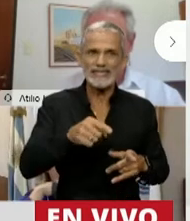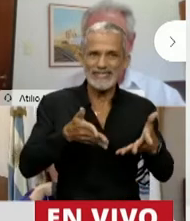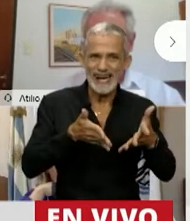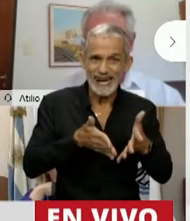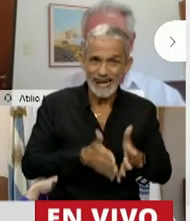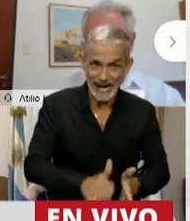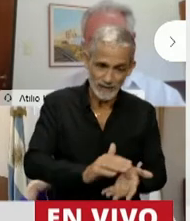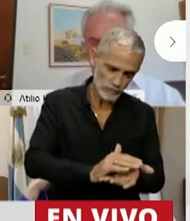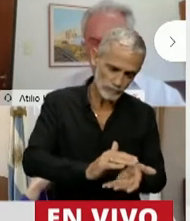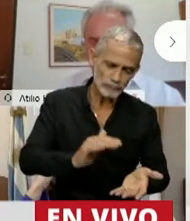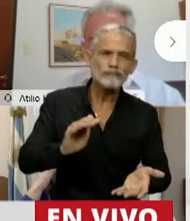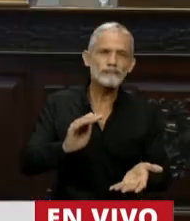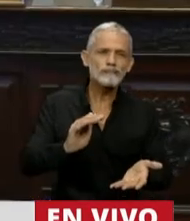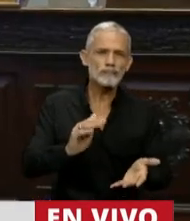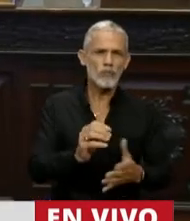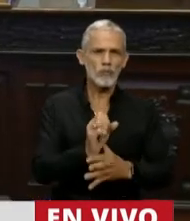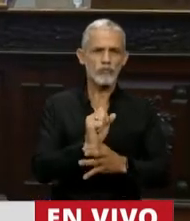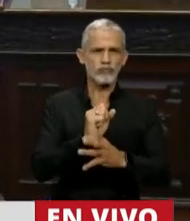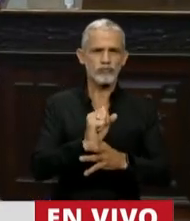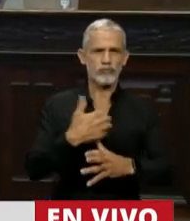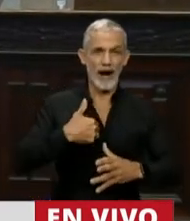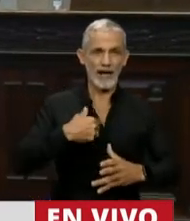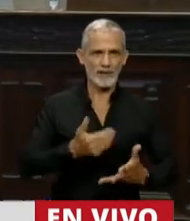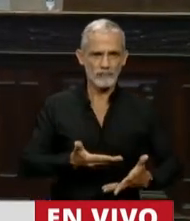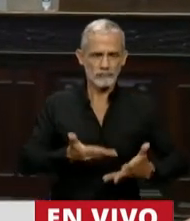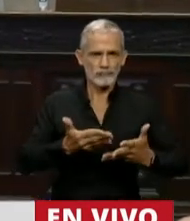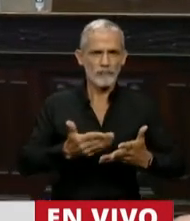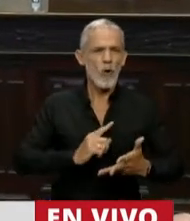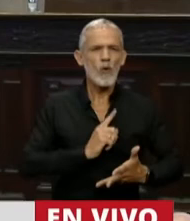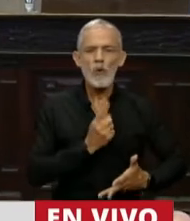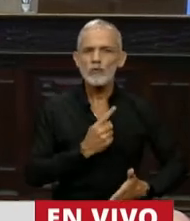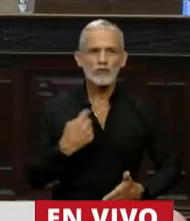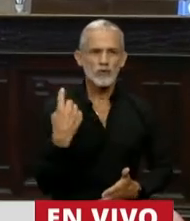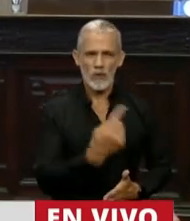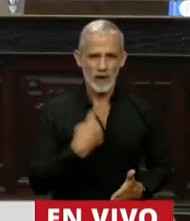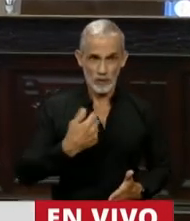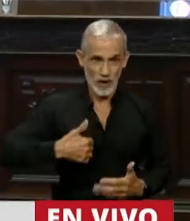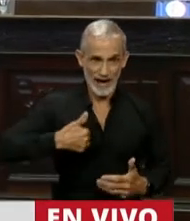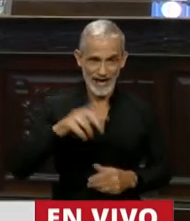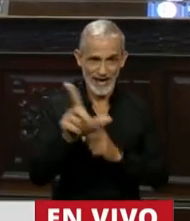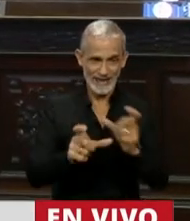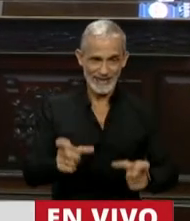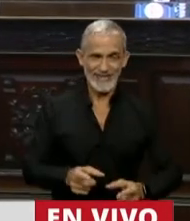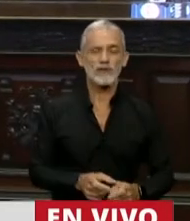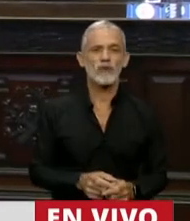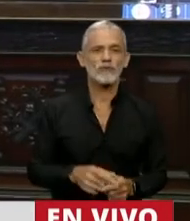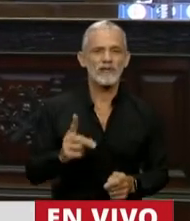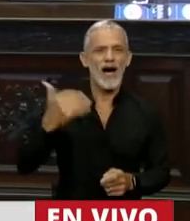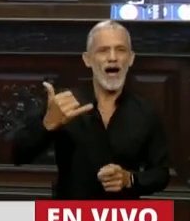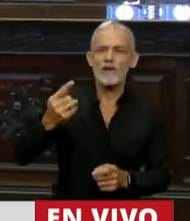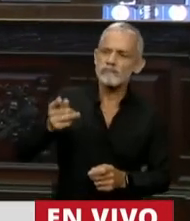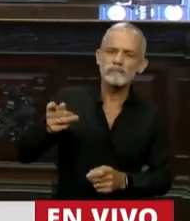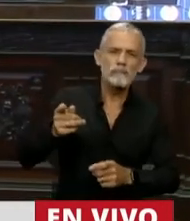vino toda una jerarquización y todo un orgullo de los argentinos de tener un